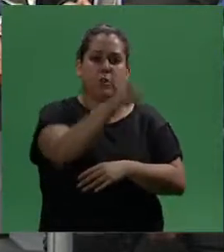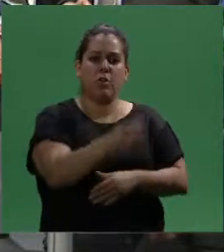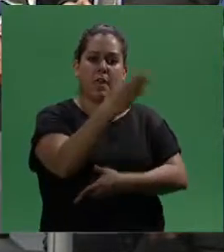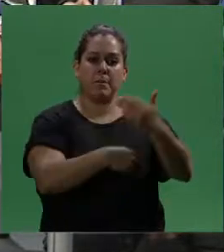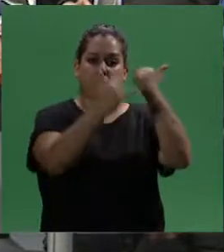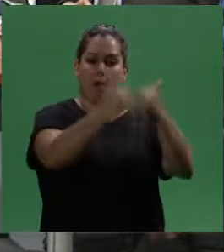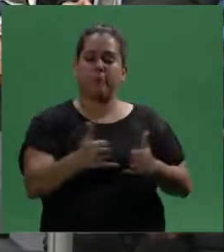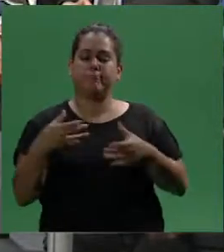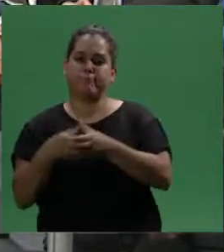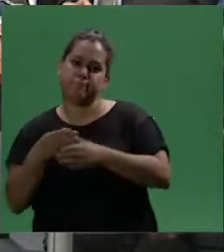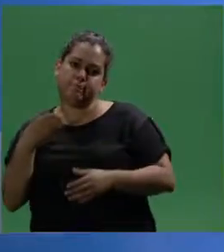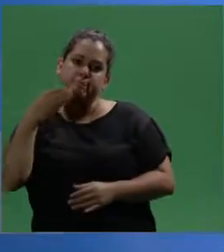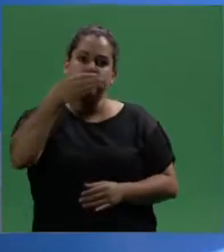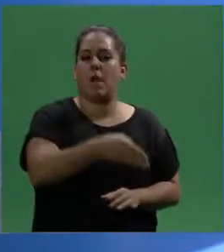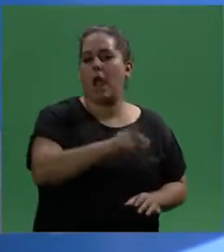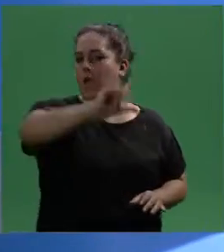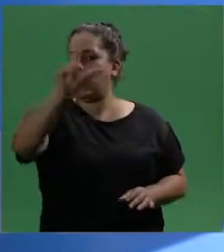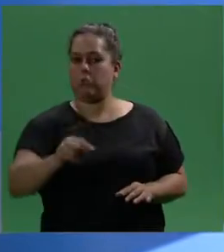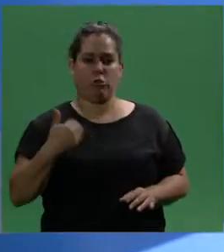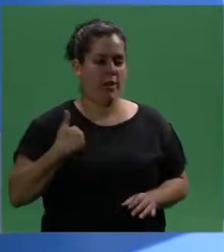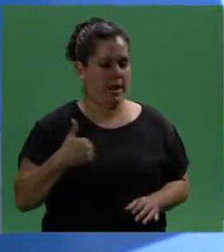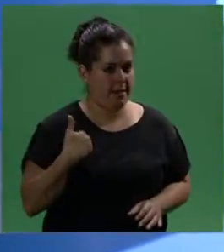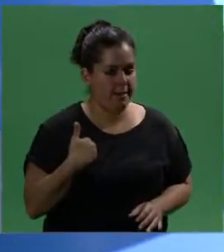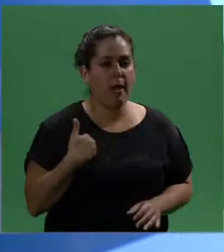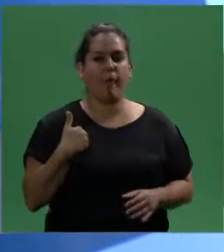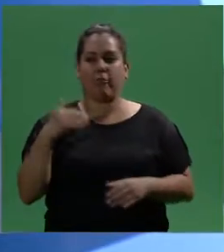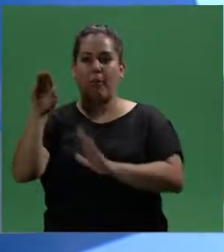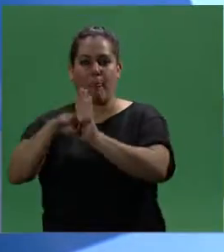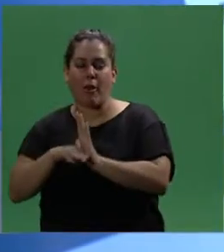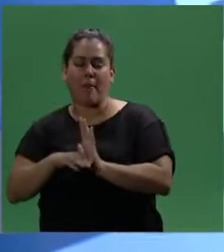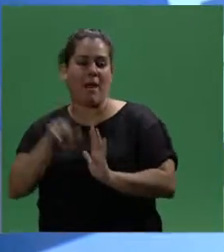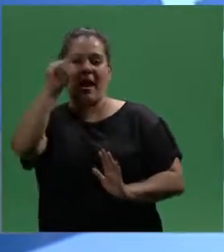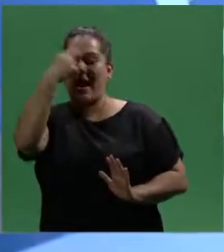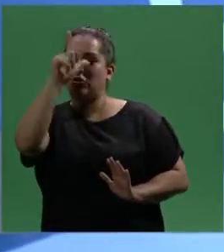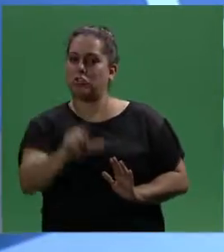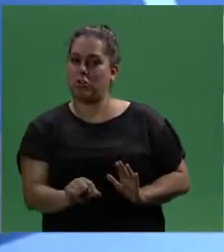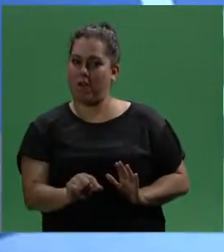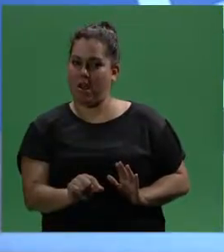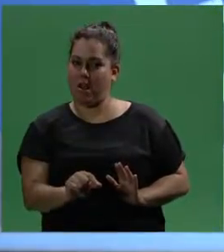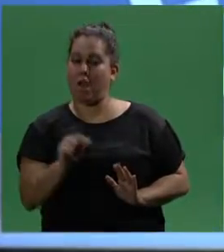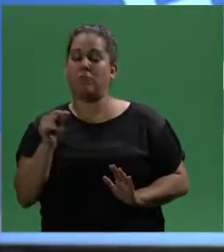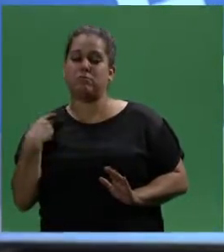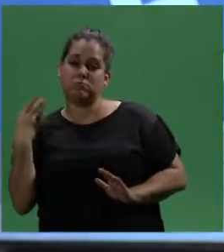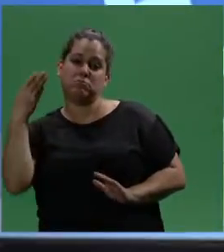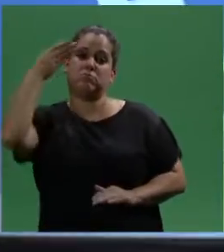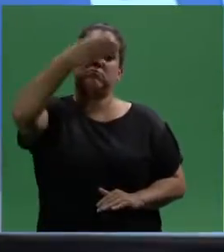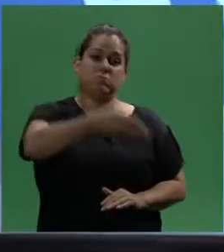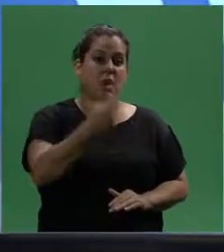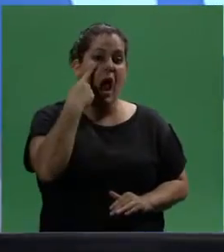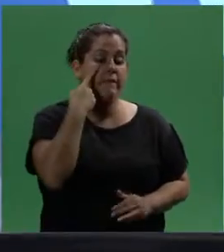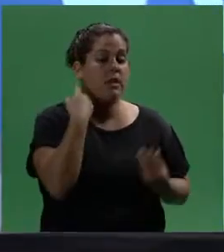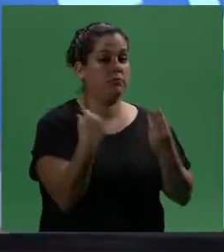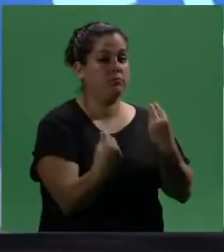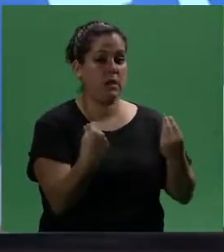ante la persona con discapacidad en todo el territorio nacional, porque es un programa nacional, tomar conocimiento del